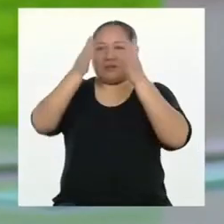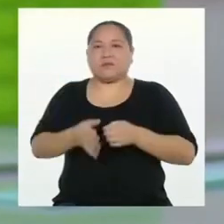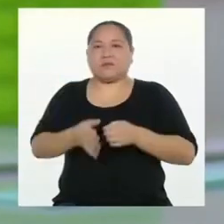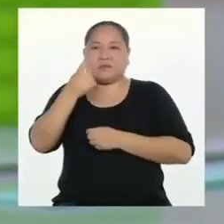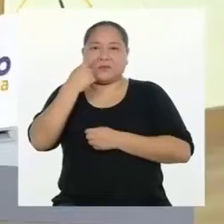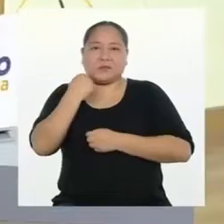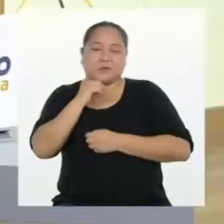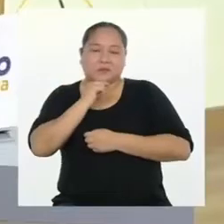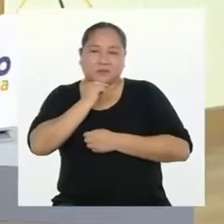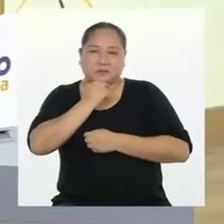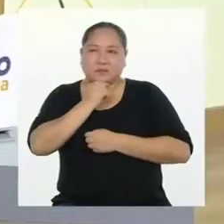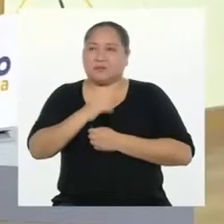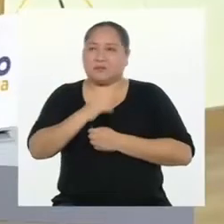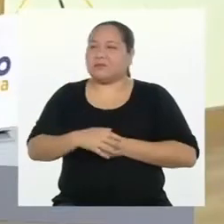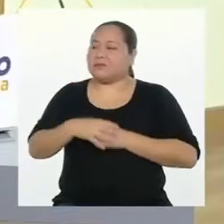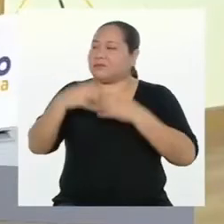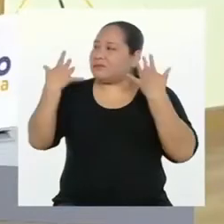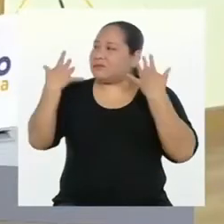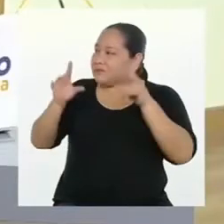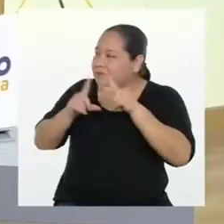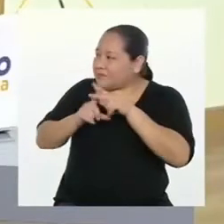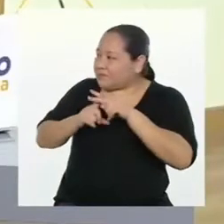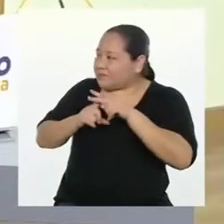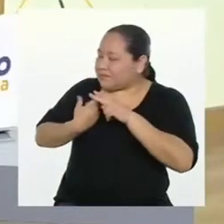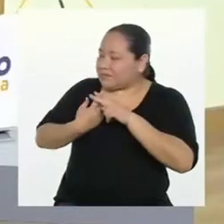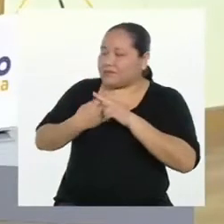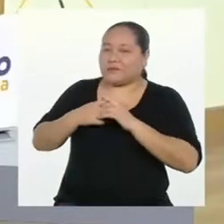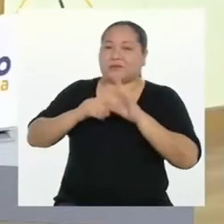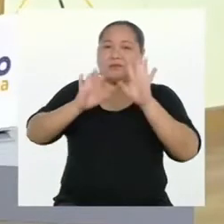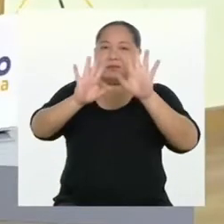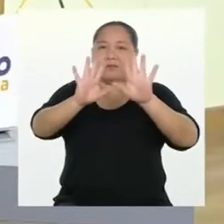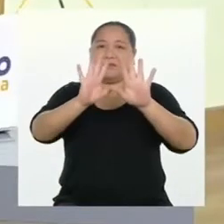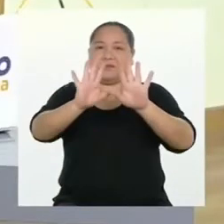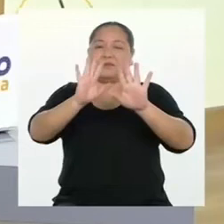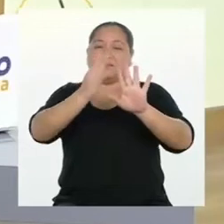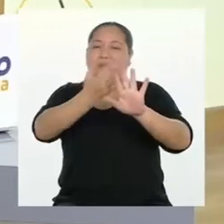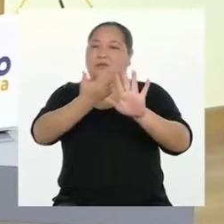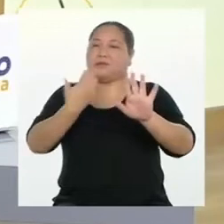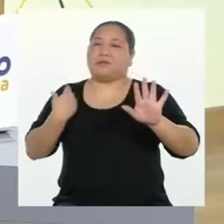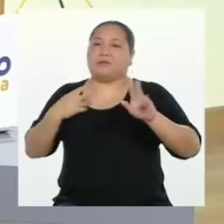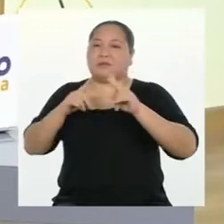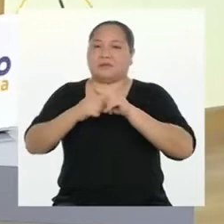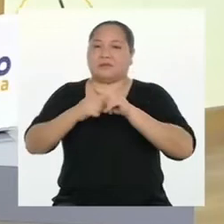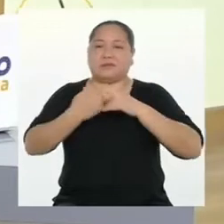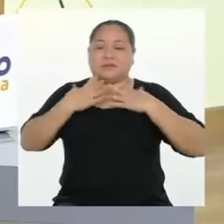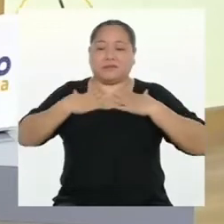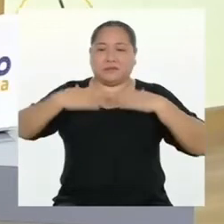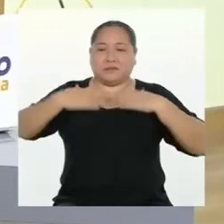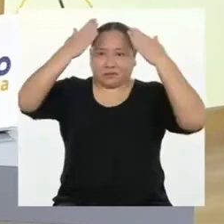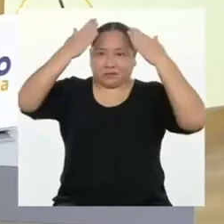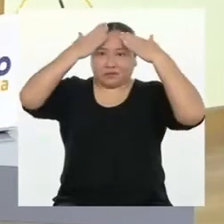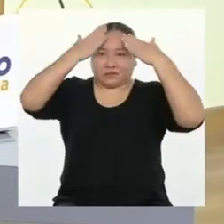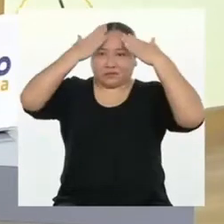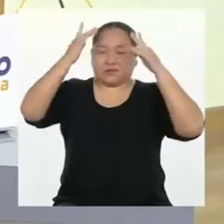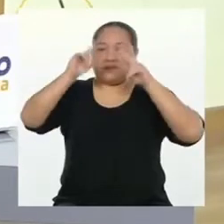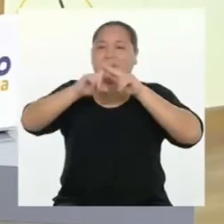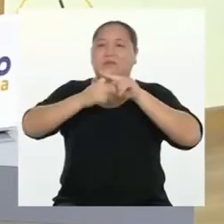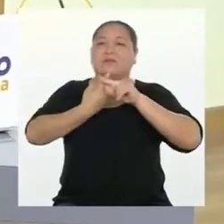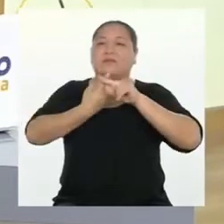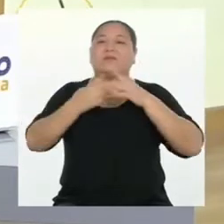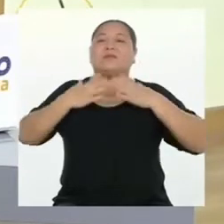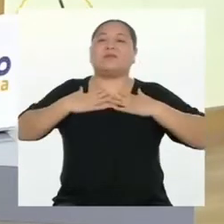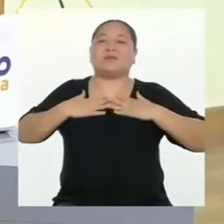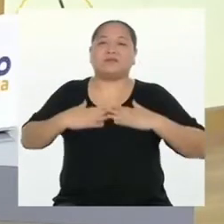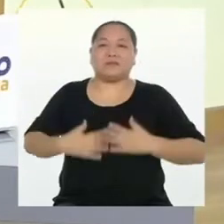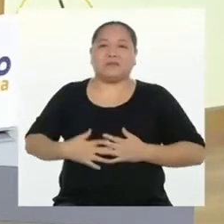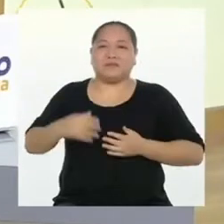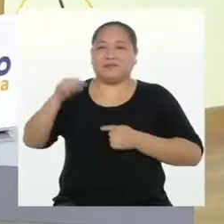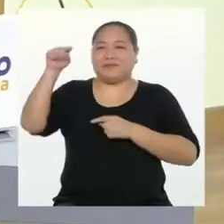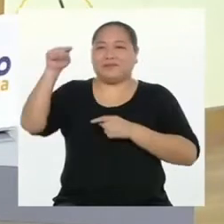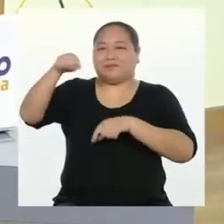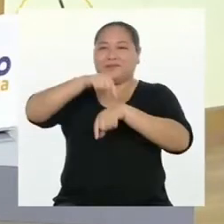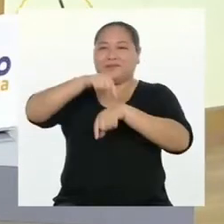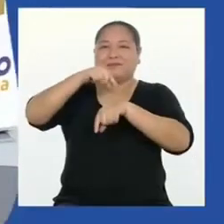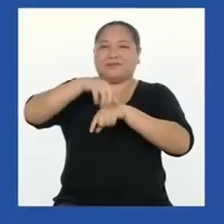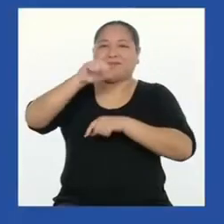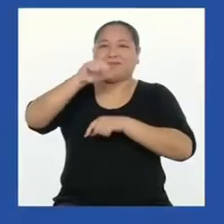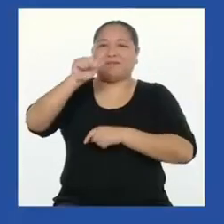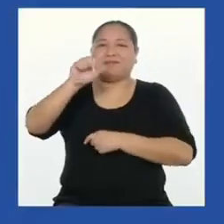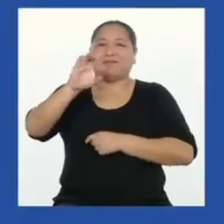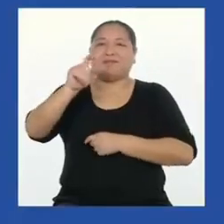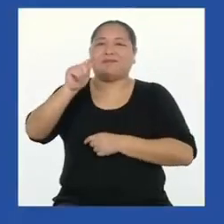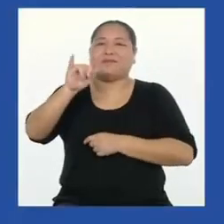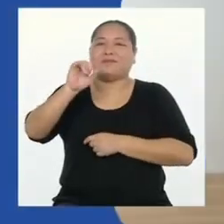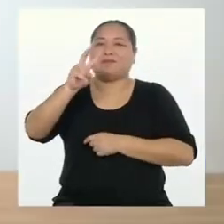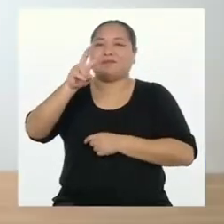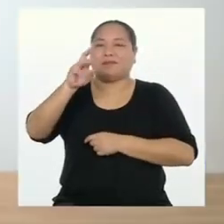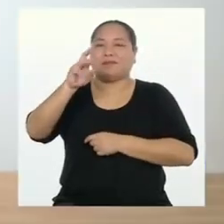a la obra! Pero antes de ejercitar la mente hay que ejercitar el cuerpo. Llegó el momento de activarte con